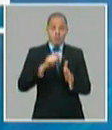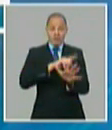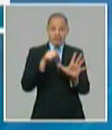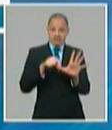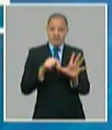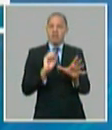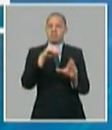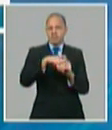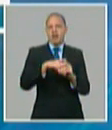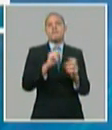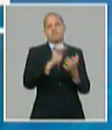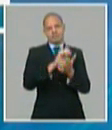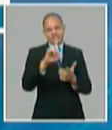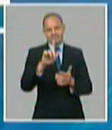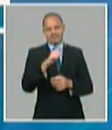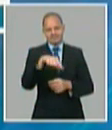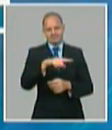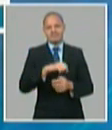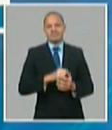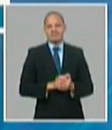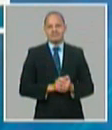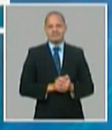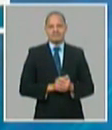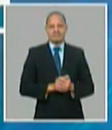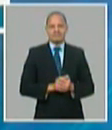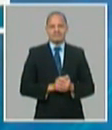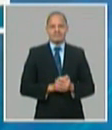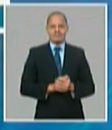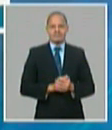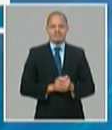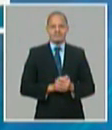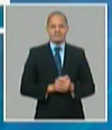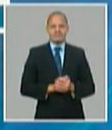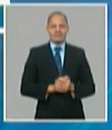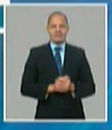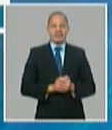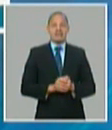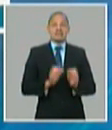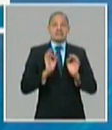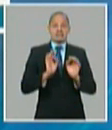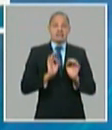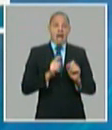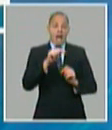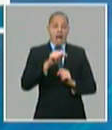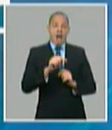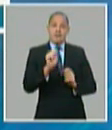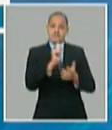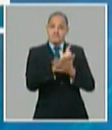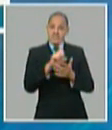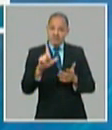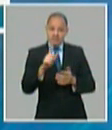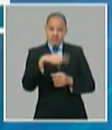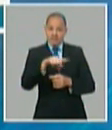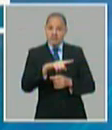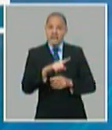en esta zona especial de desarrollo Mariel se han aprobado desde su inicio 55 negocios